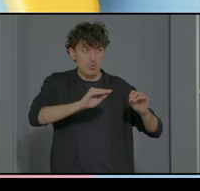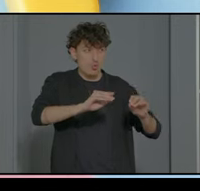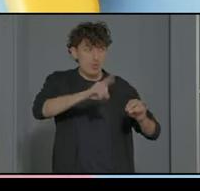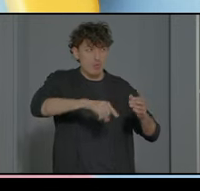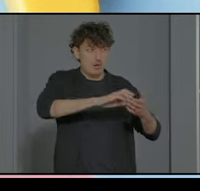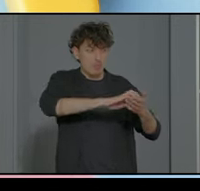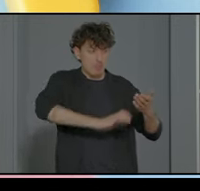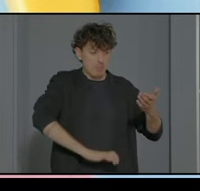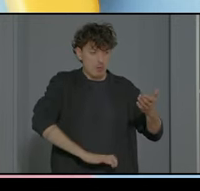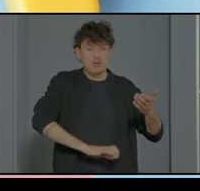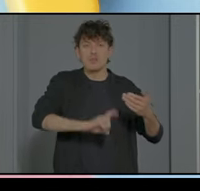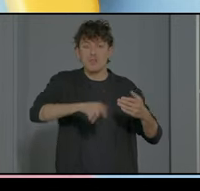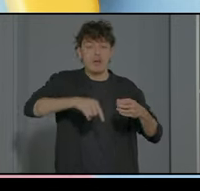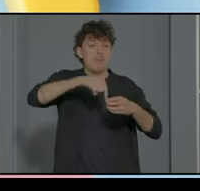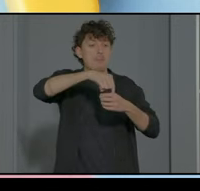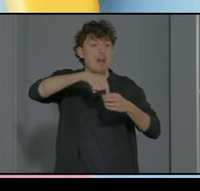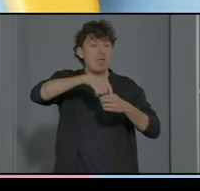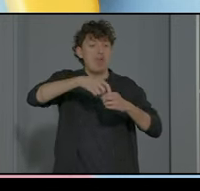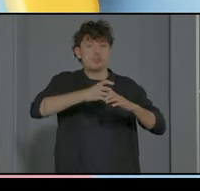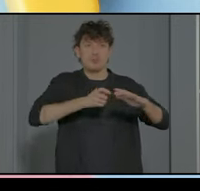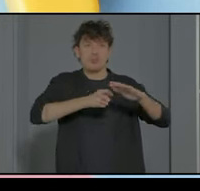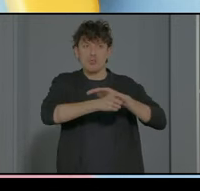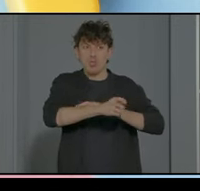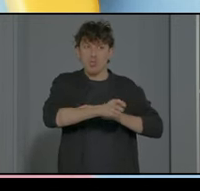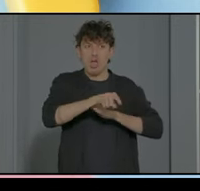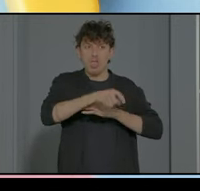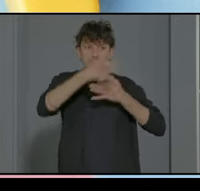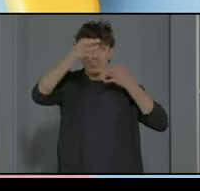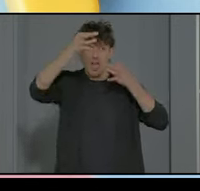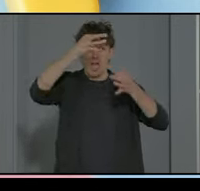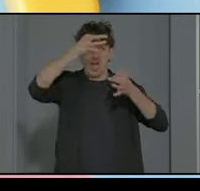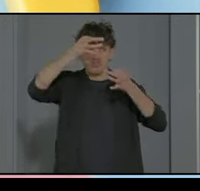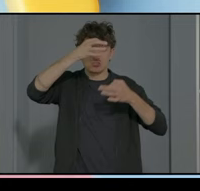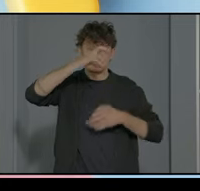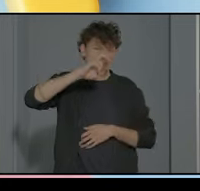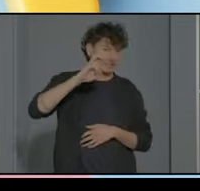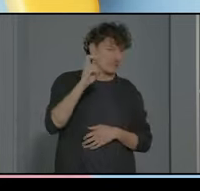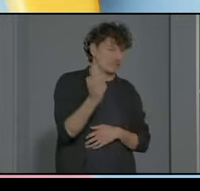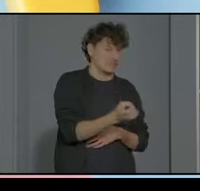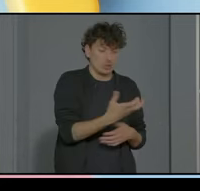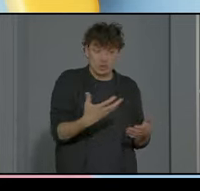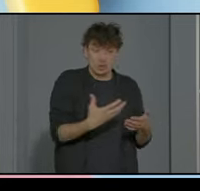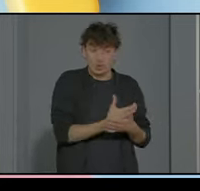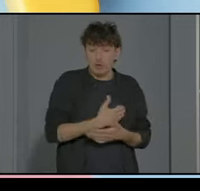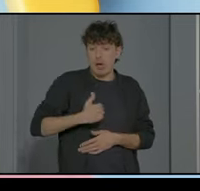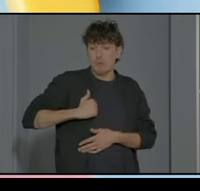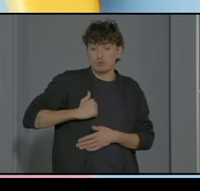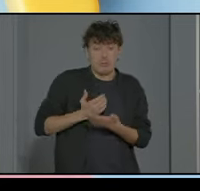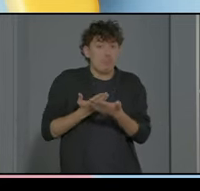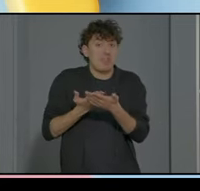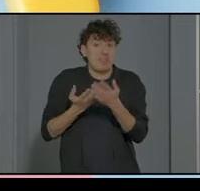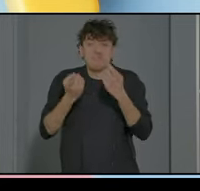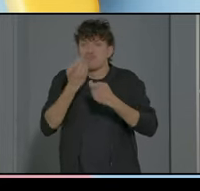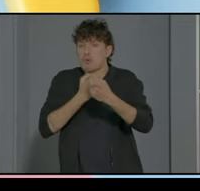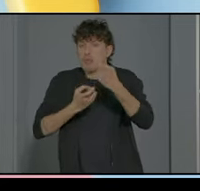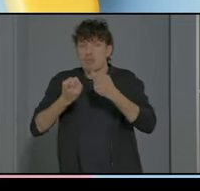con la solicitud de plaza que ahí tienen también muchos datos o sea todo eso hay que aprovecharlo y pedirse la información indispensable y luego